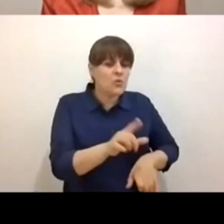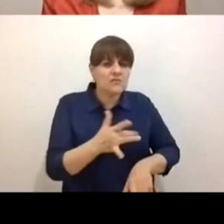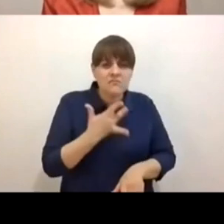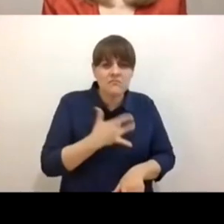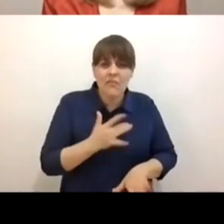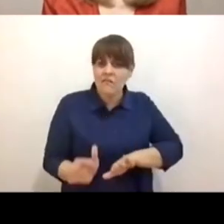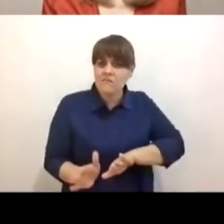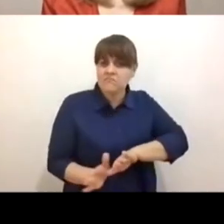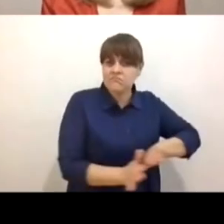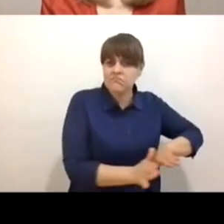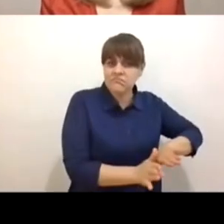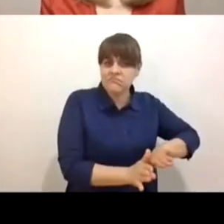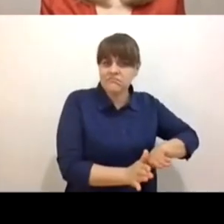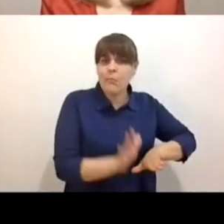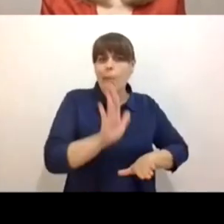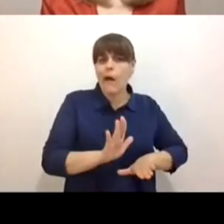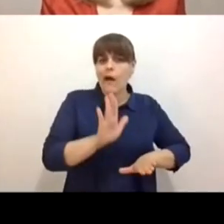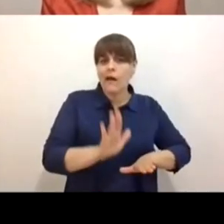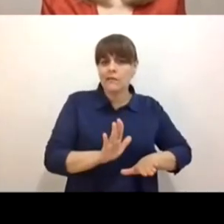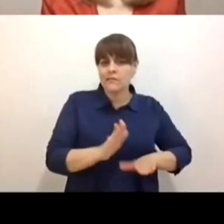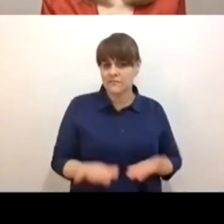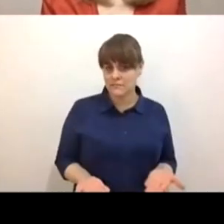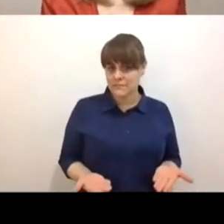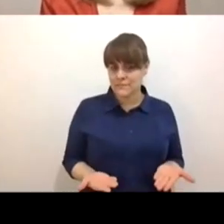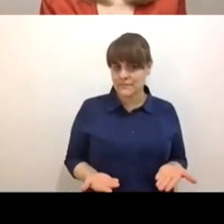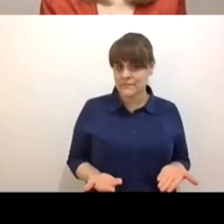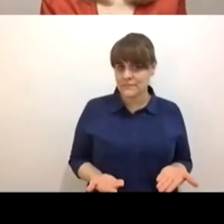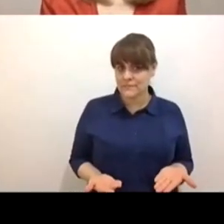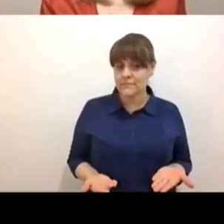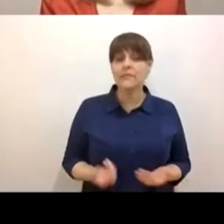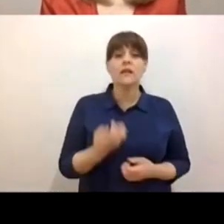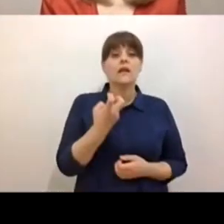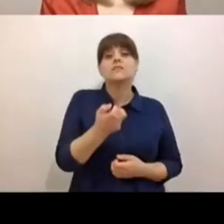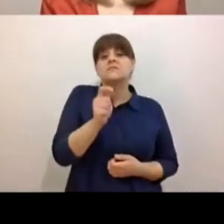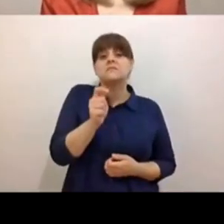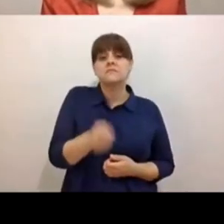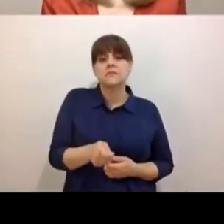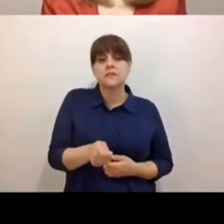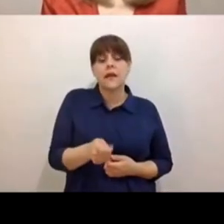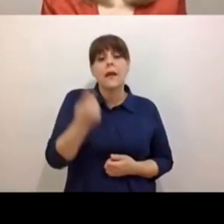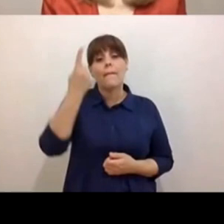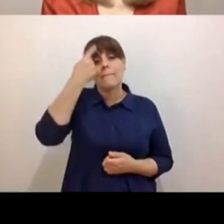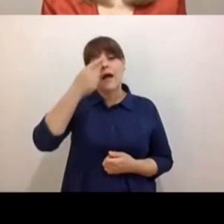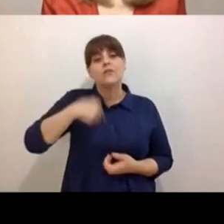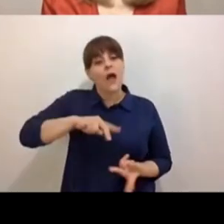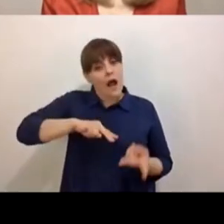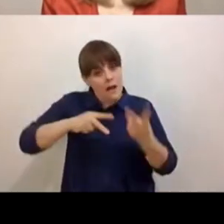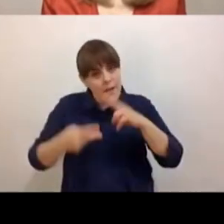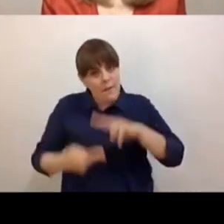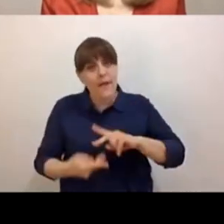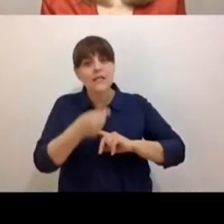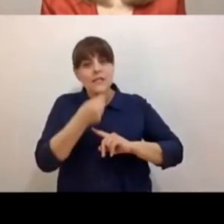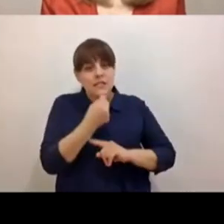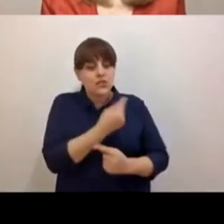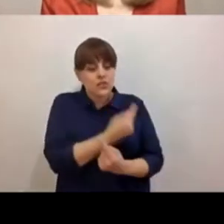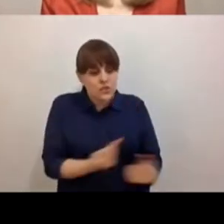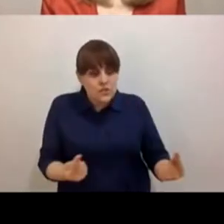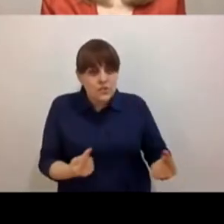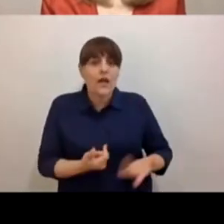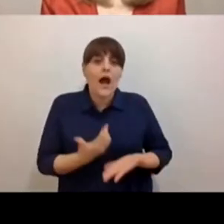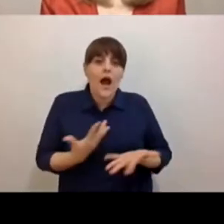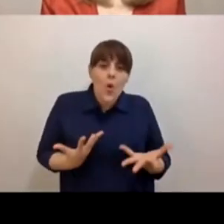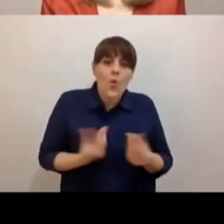delicadeza, o sea, con ternura. En ese sentido, para acompañar el duelo de los niños y las niñas como adultos, debemos